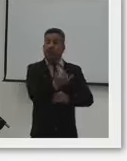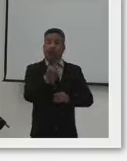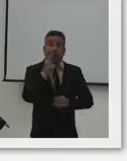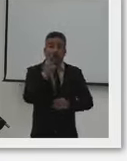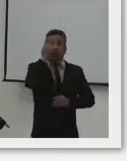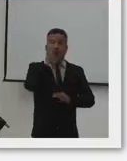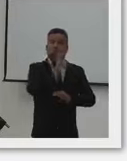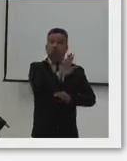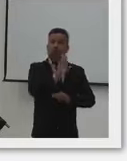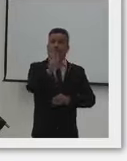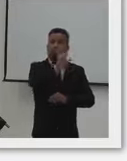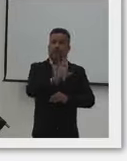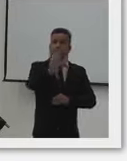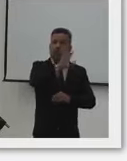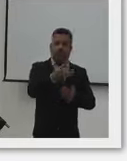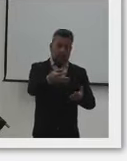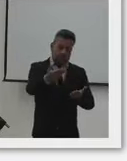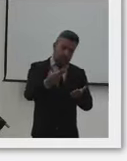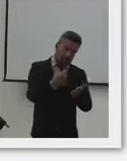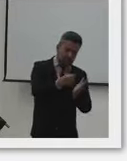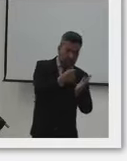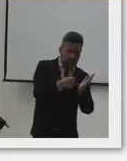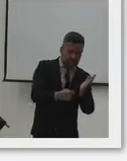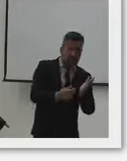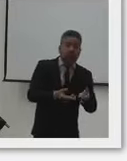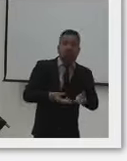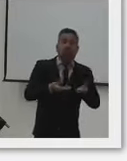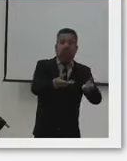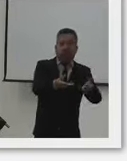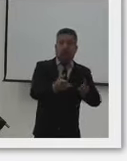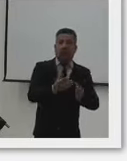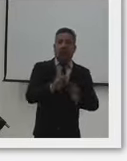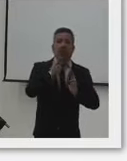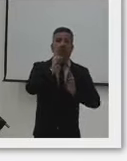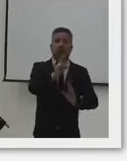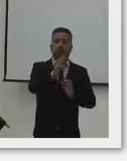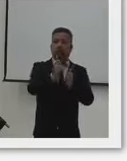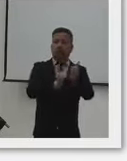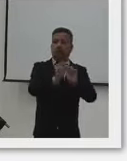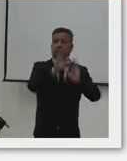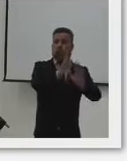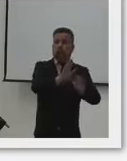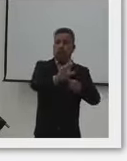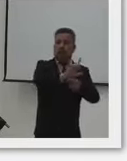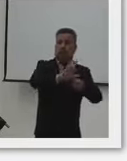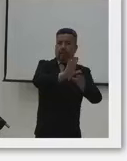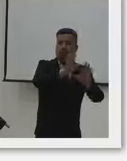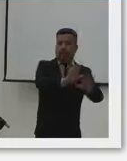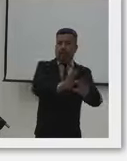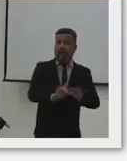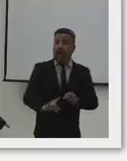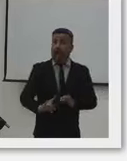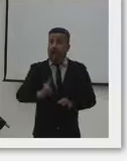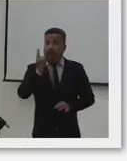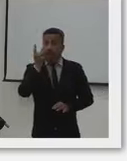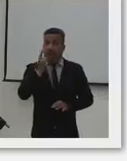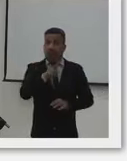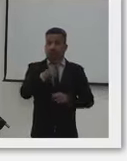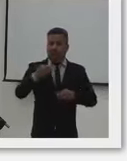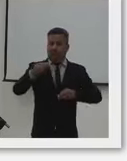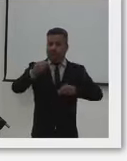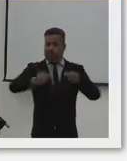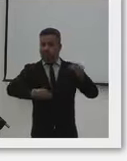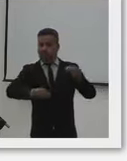si en primera instancia lo hacen los departamentos, es decir, los departamentos otorgarían ese reconocimiento deportivo y en caso de haber